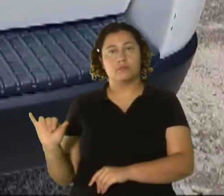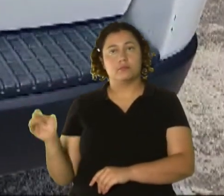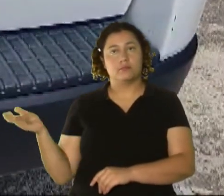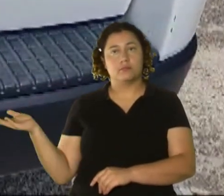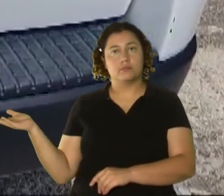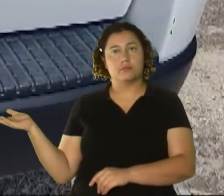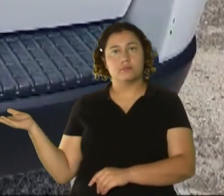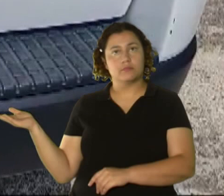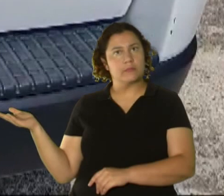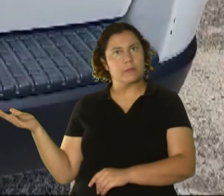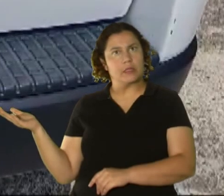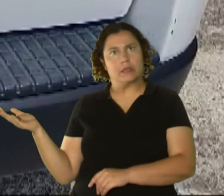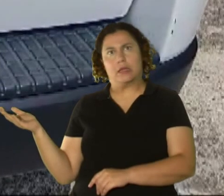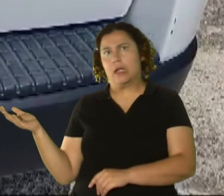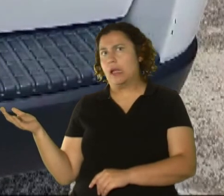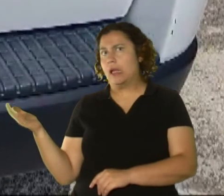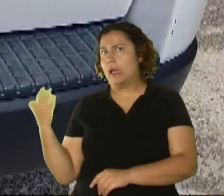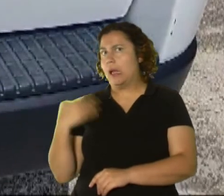Ay, padre.